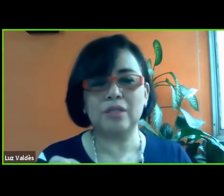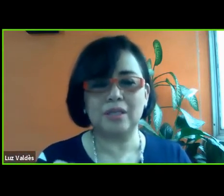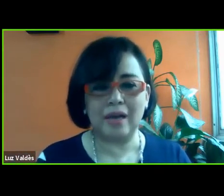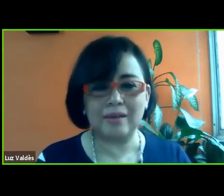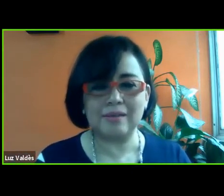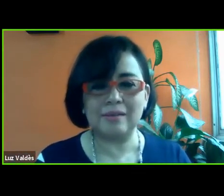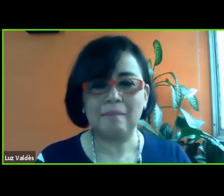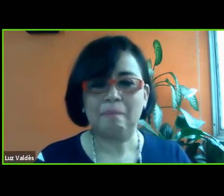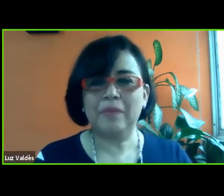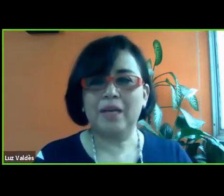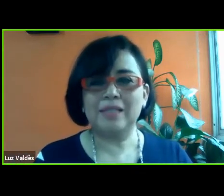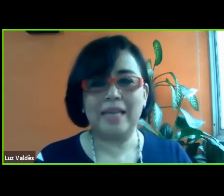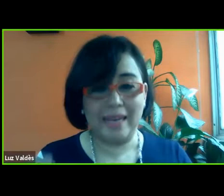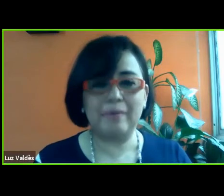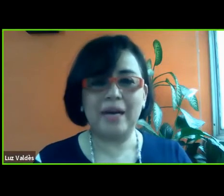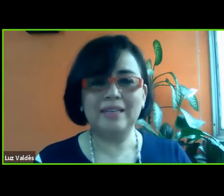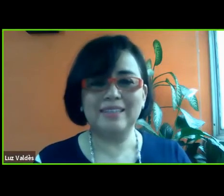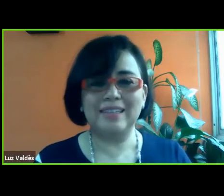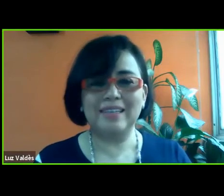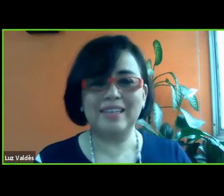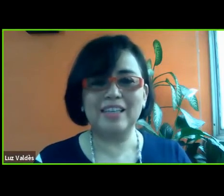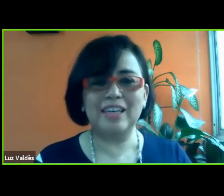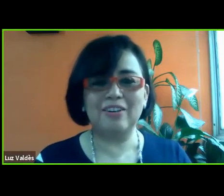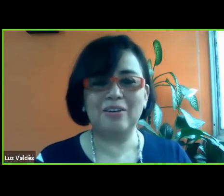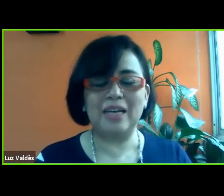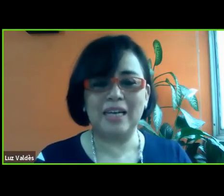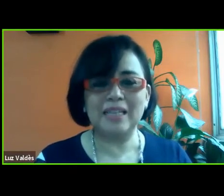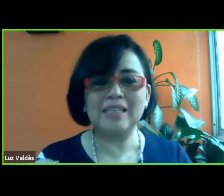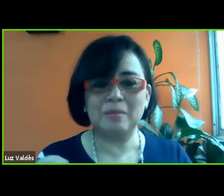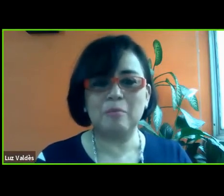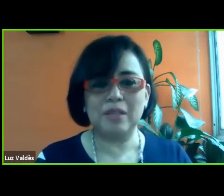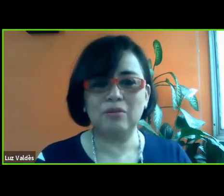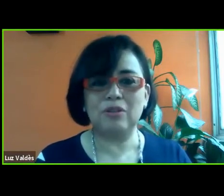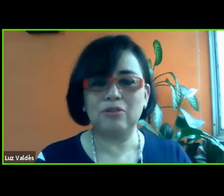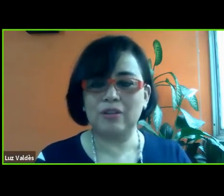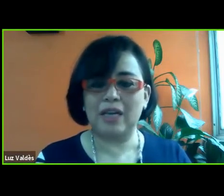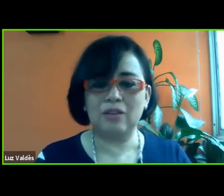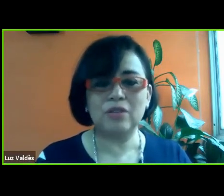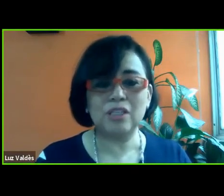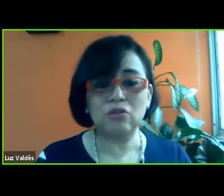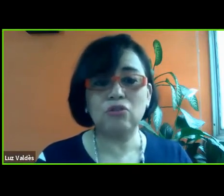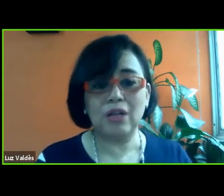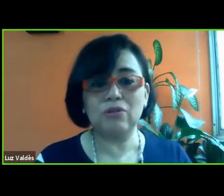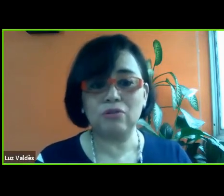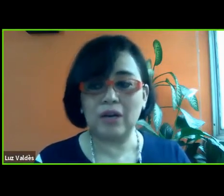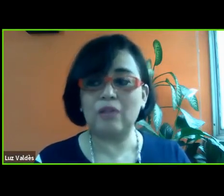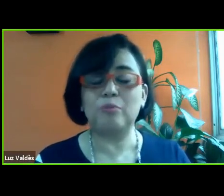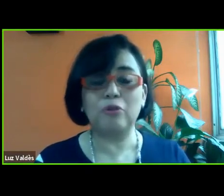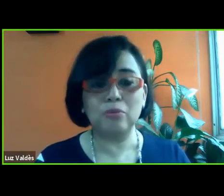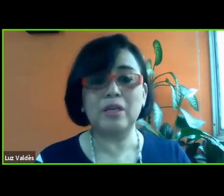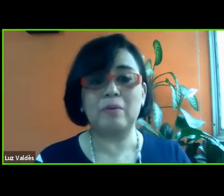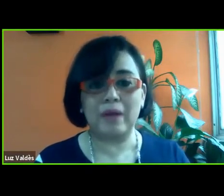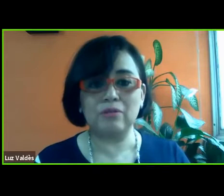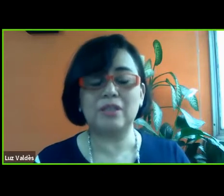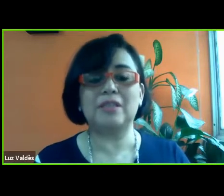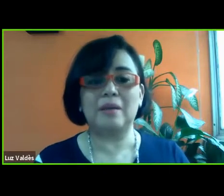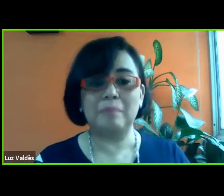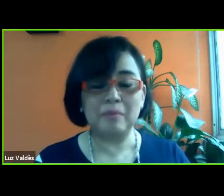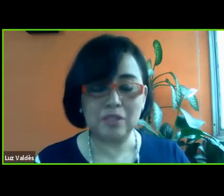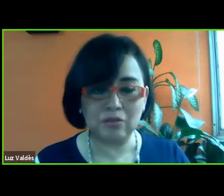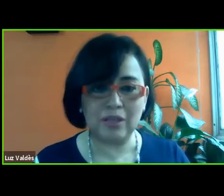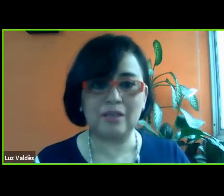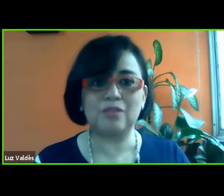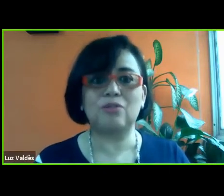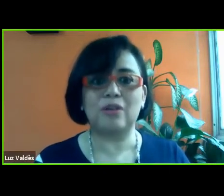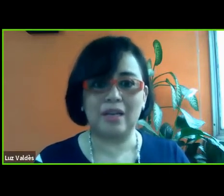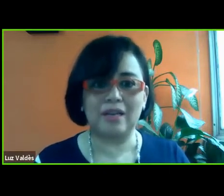poquitos detalles se quiebra, en este momento en donde, en donde estoy yo del otro lado y puedo observar los que se dan